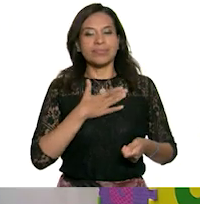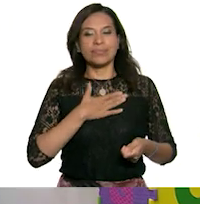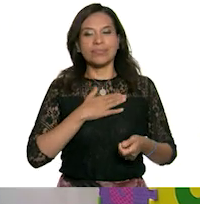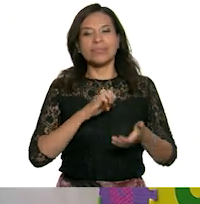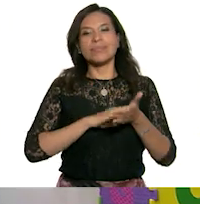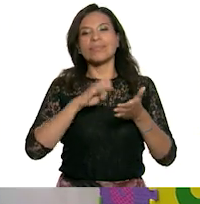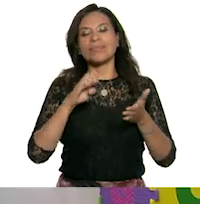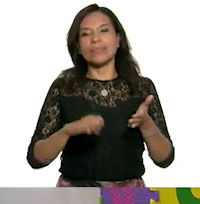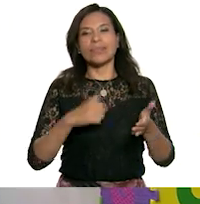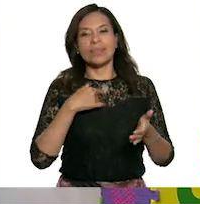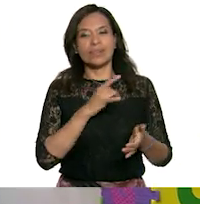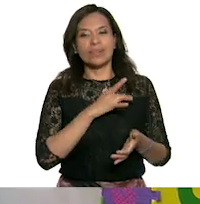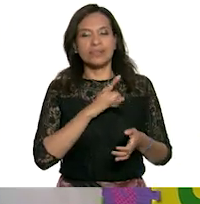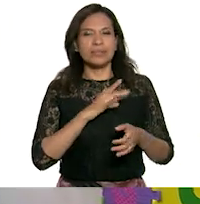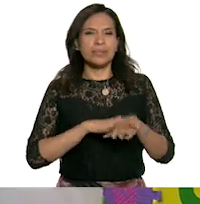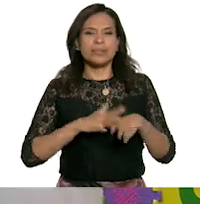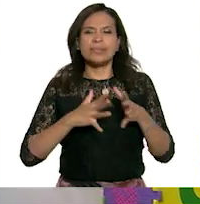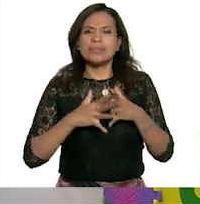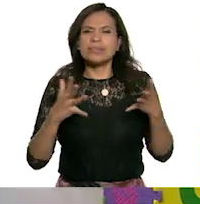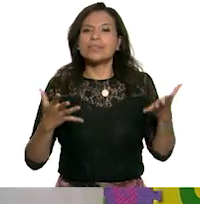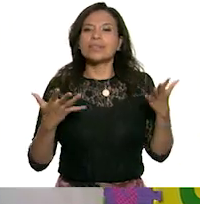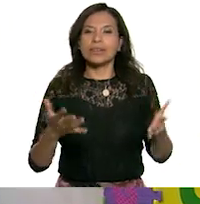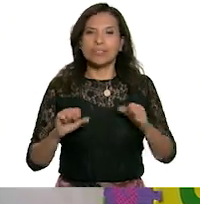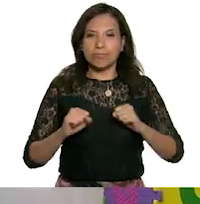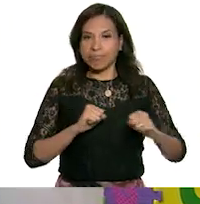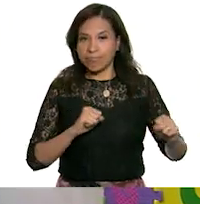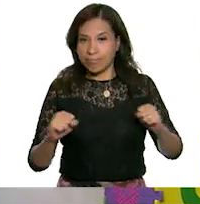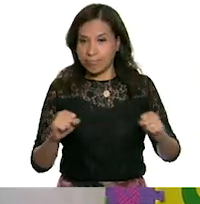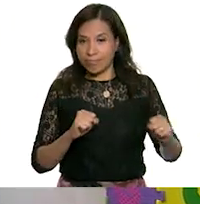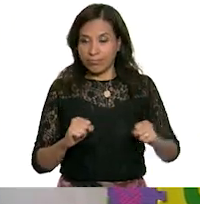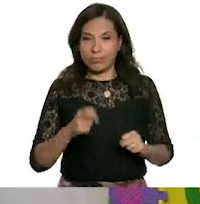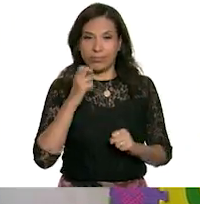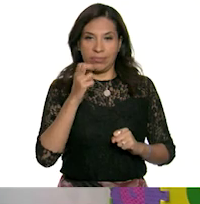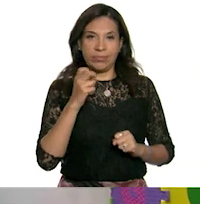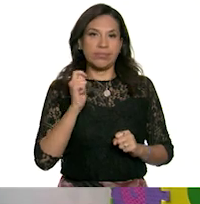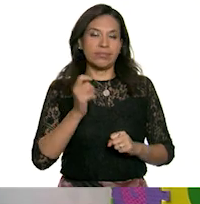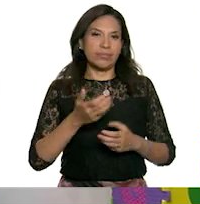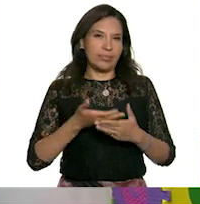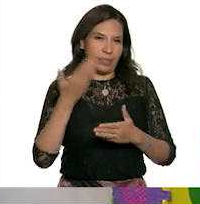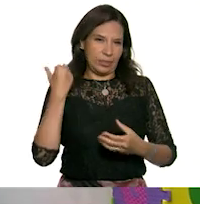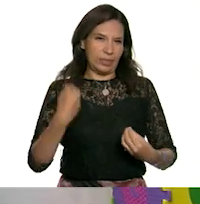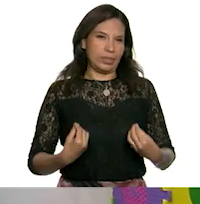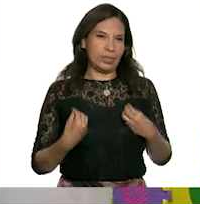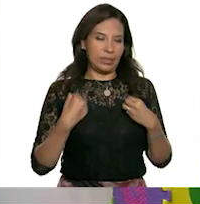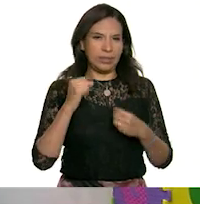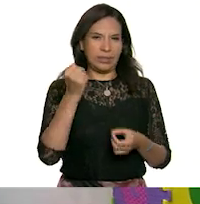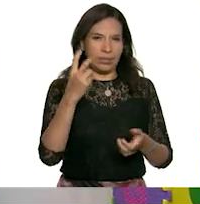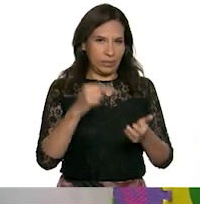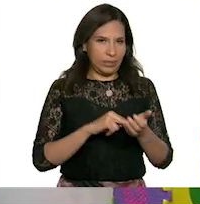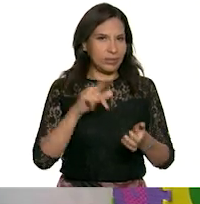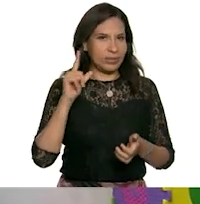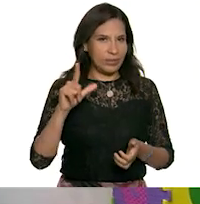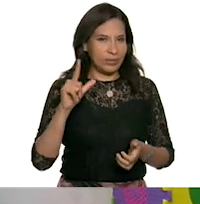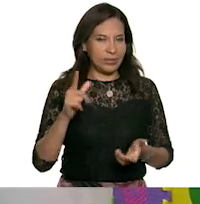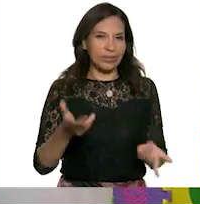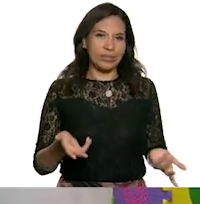Por ejemplo uno de mis miedos más grandes es que hay un temblor esto a partir del que vivimos en septiembre del 2017